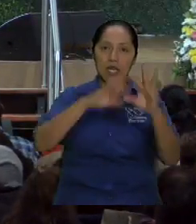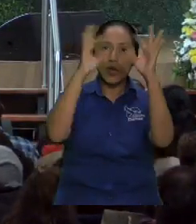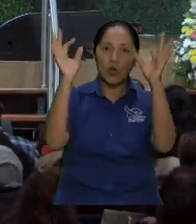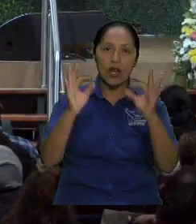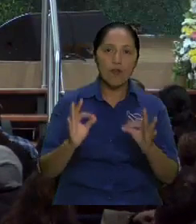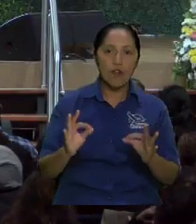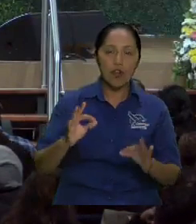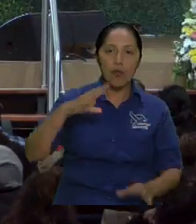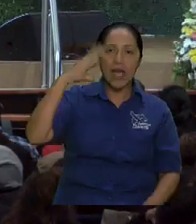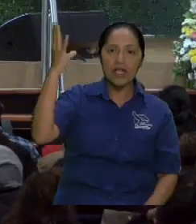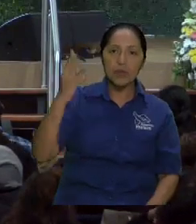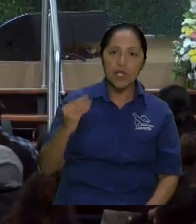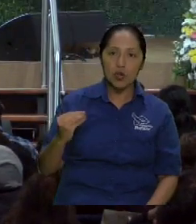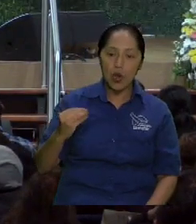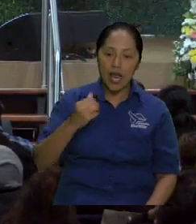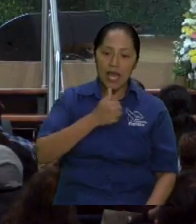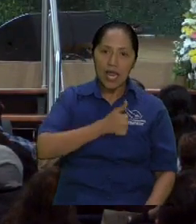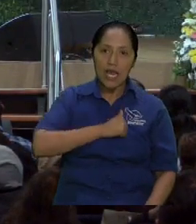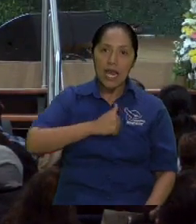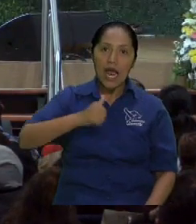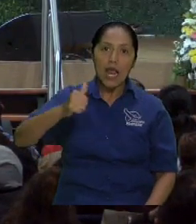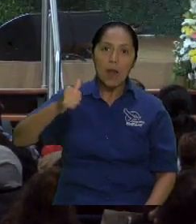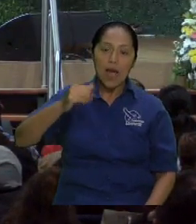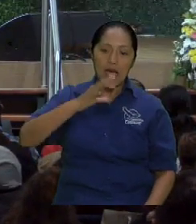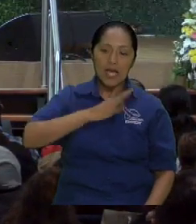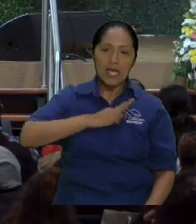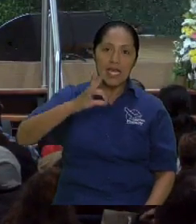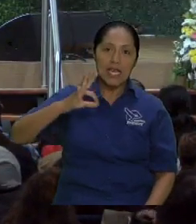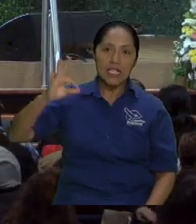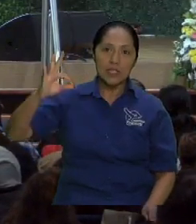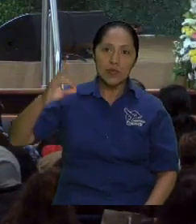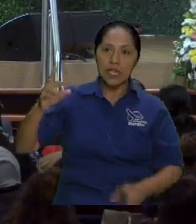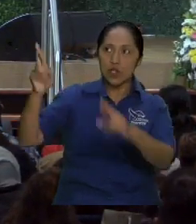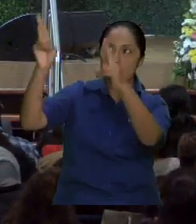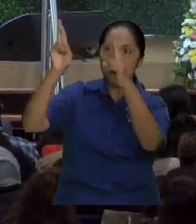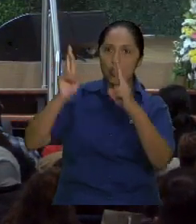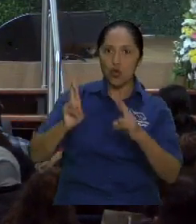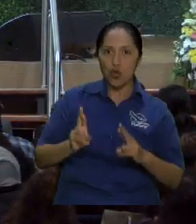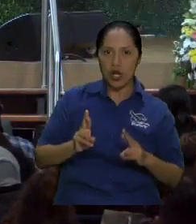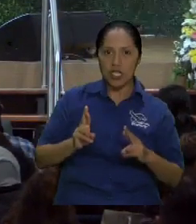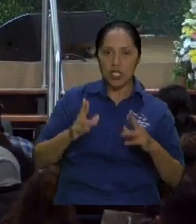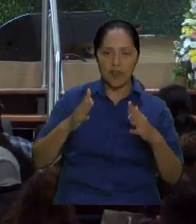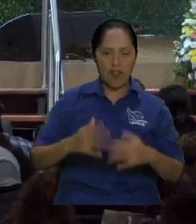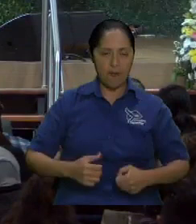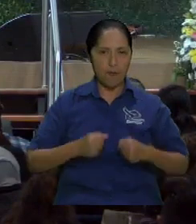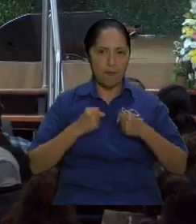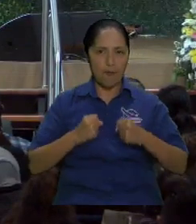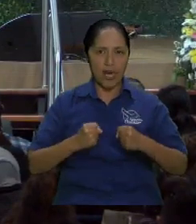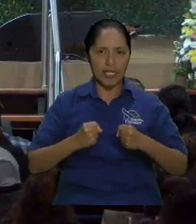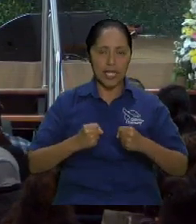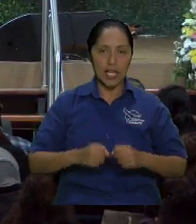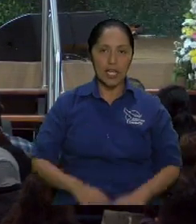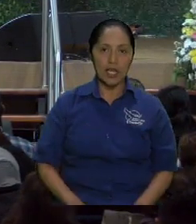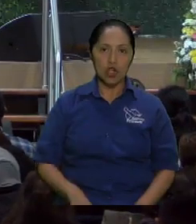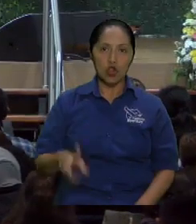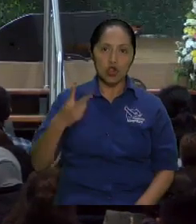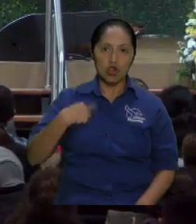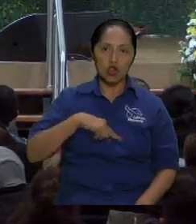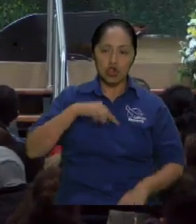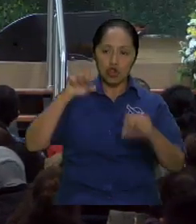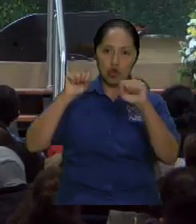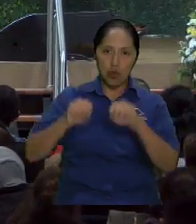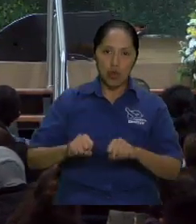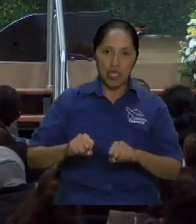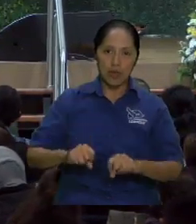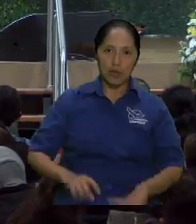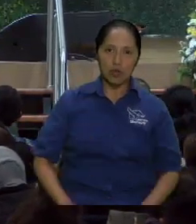tremenda y uno hermano de veras uno puede invocar las promesas de Dios y yo soy siervo de Dios yo